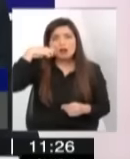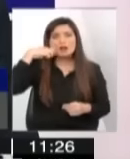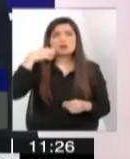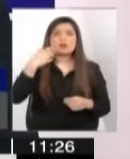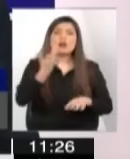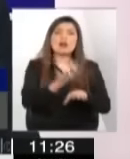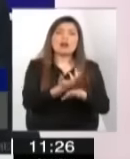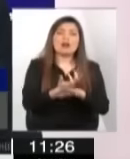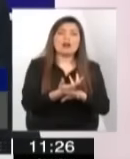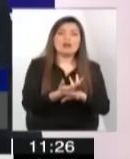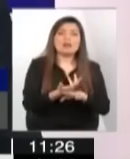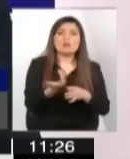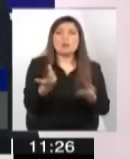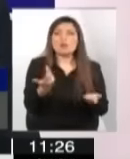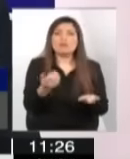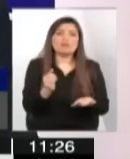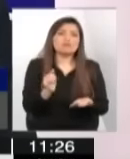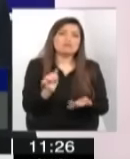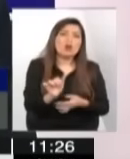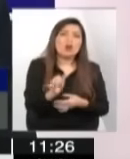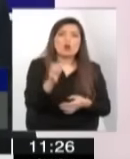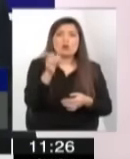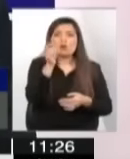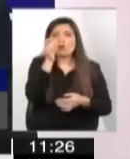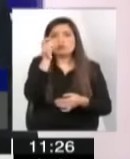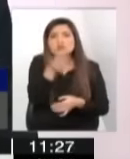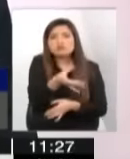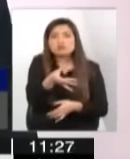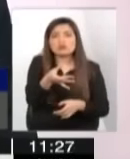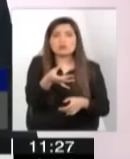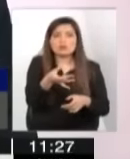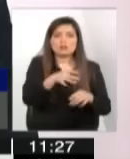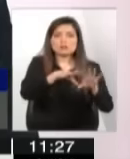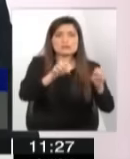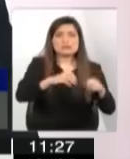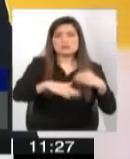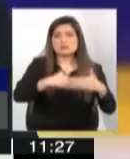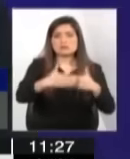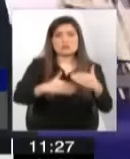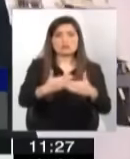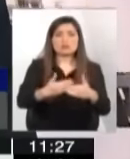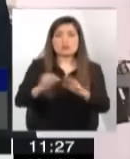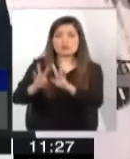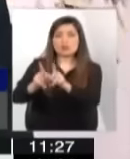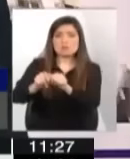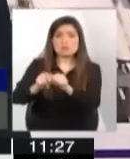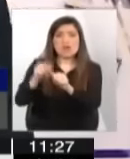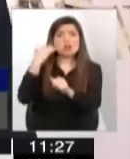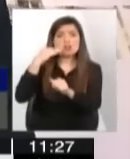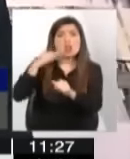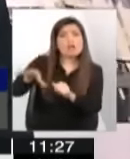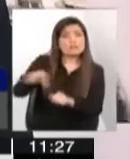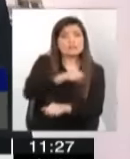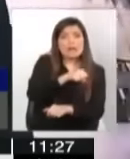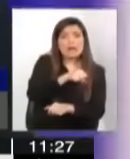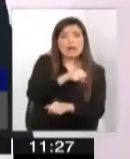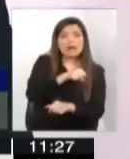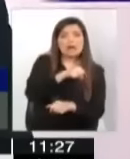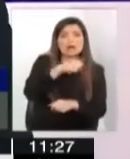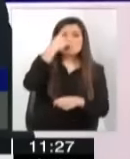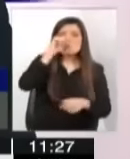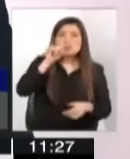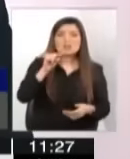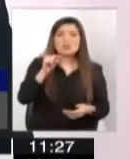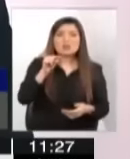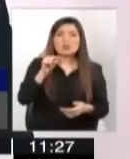sistemáticas, estamos sacando a los niños de su familia con un sistema judicial, claro, no es tema menor, sea, le